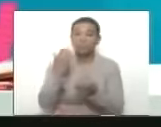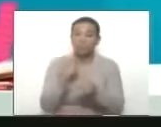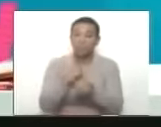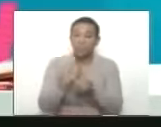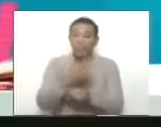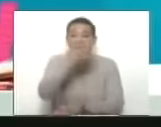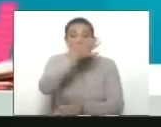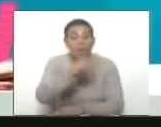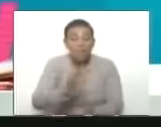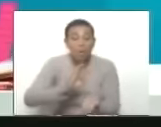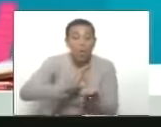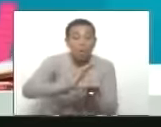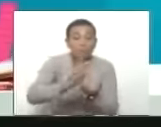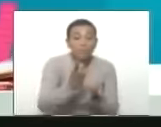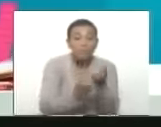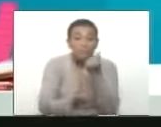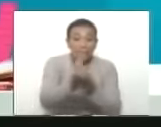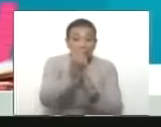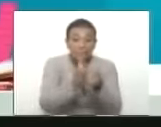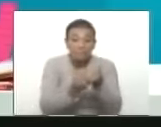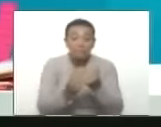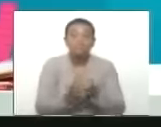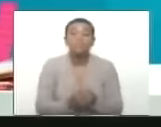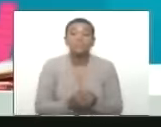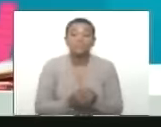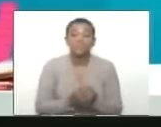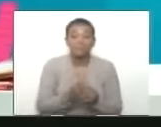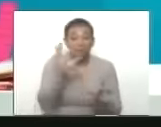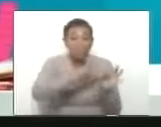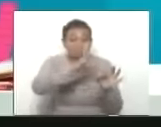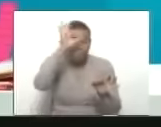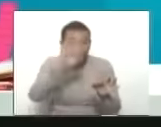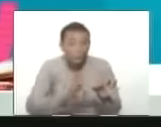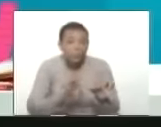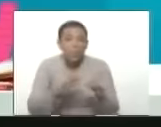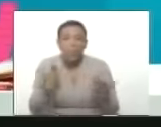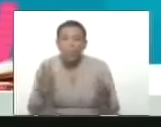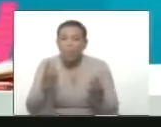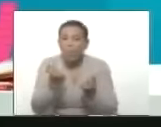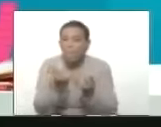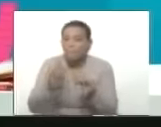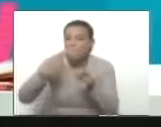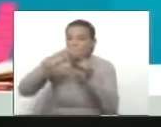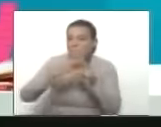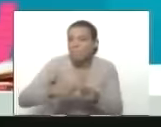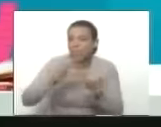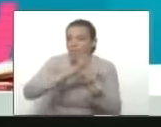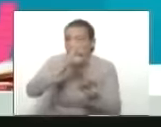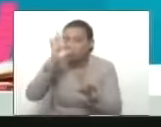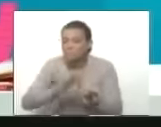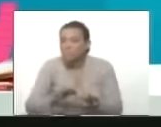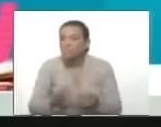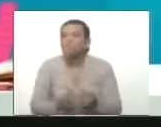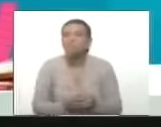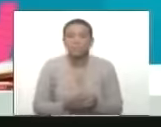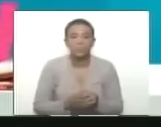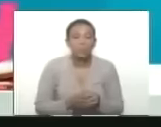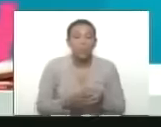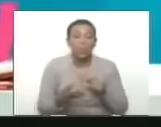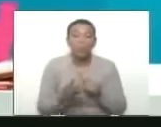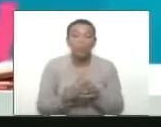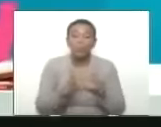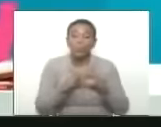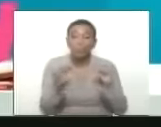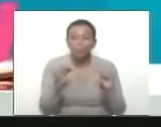facilitación del comercio financiamiento y todo lo que tiene que ver con las 4